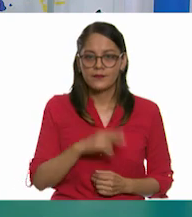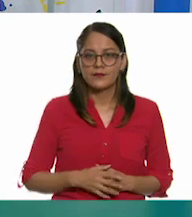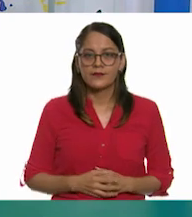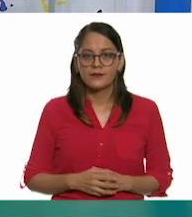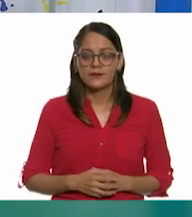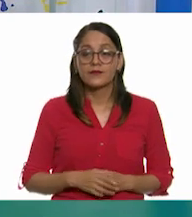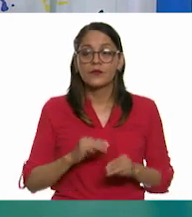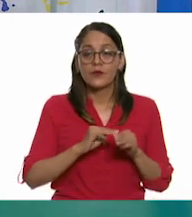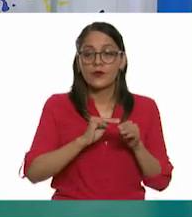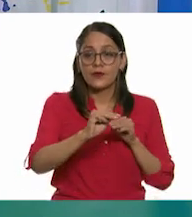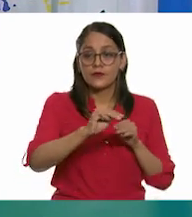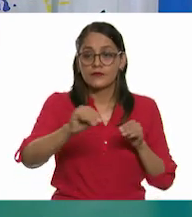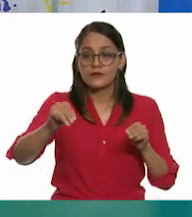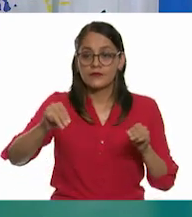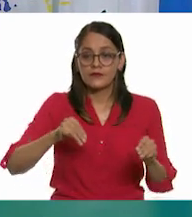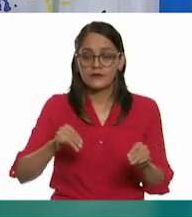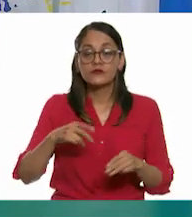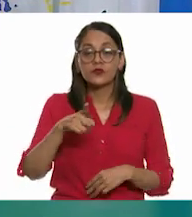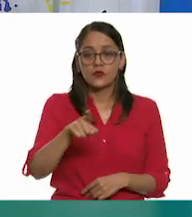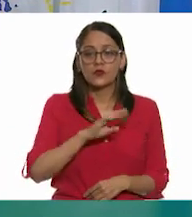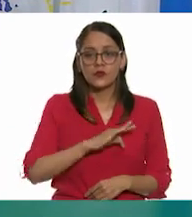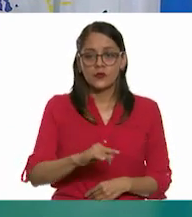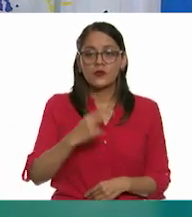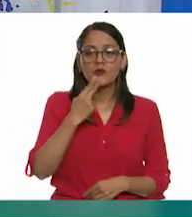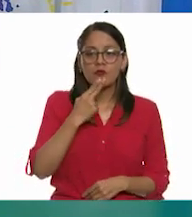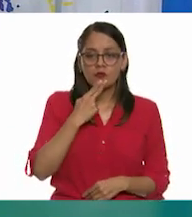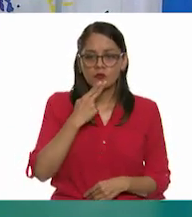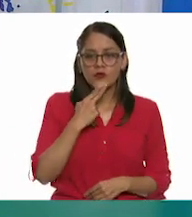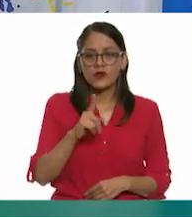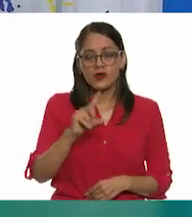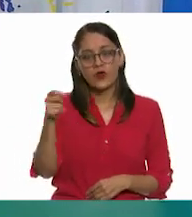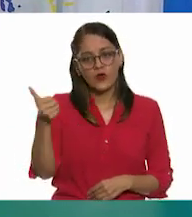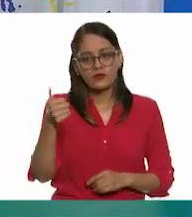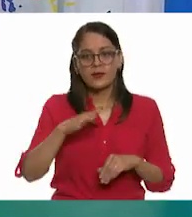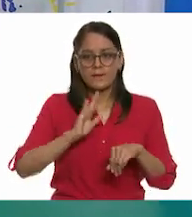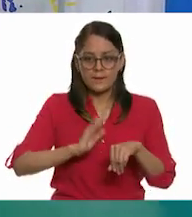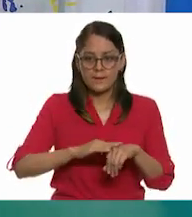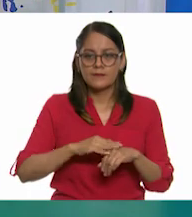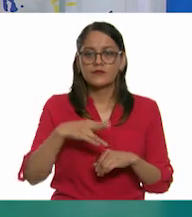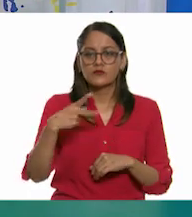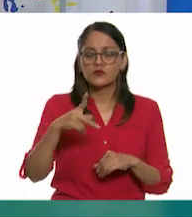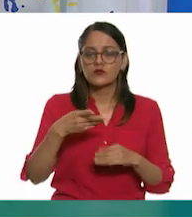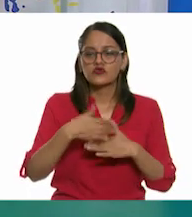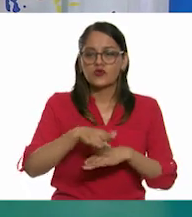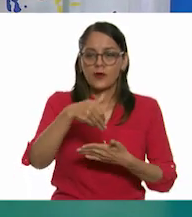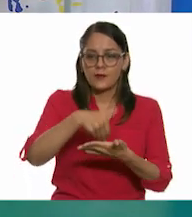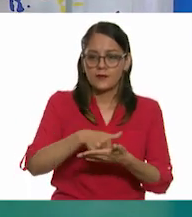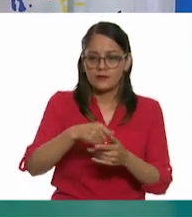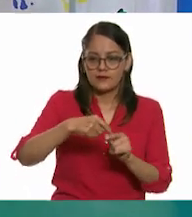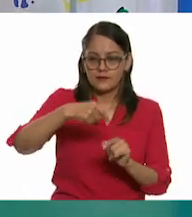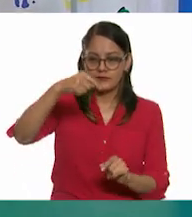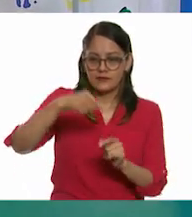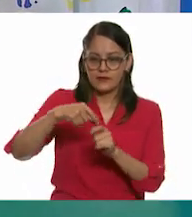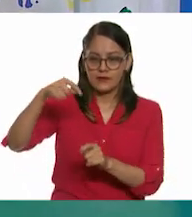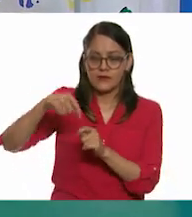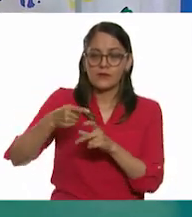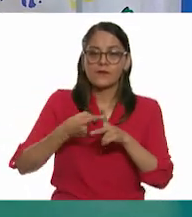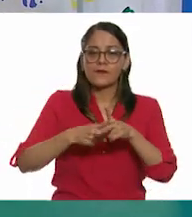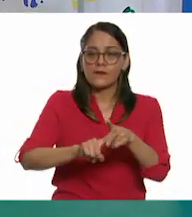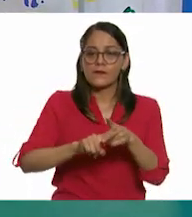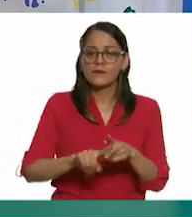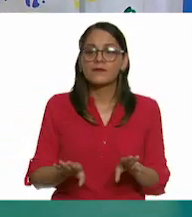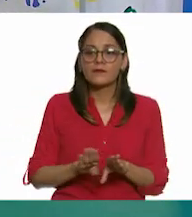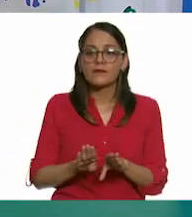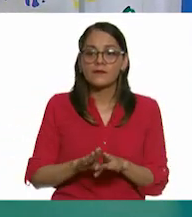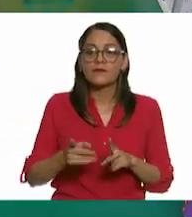Si ocupamos más serpentina, nosotros podemos hacer uso de la que tenemos aquí también más en nuestro sobre. Así que vamos a comenzar. ¿Y lo vamos a